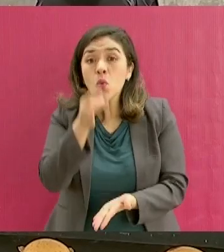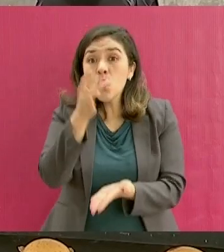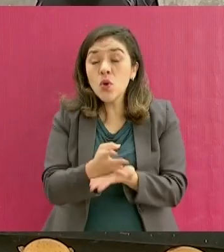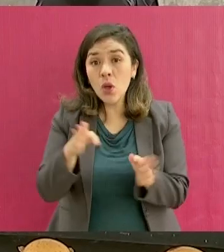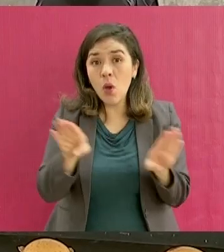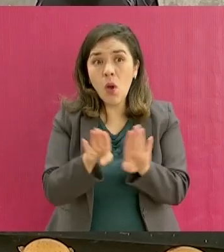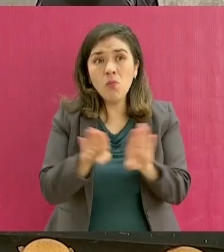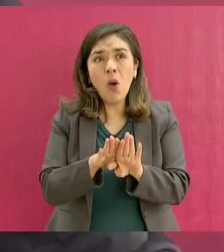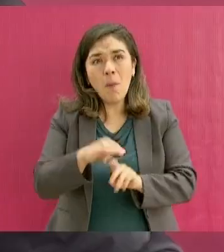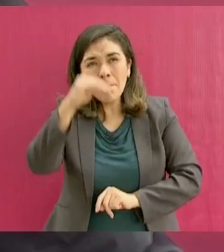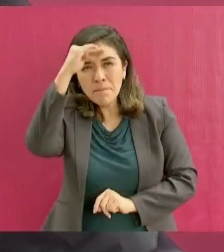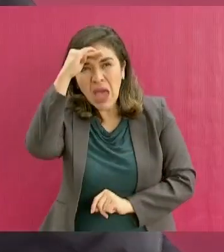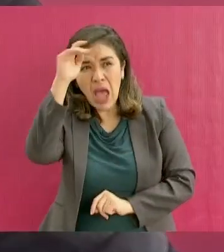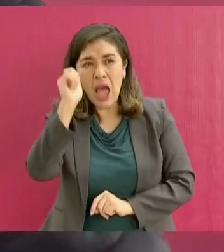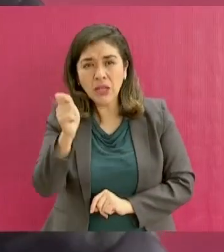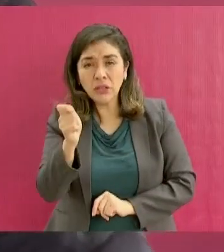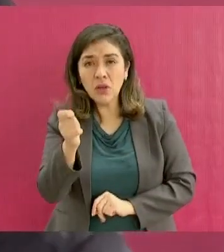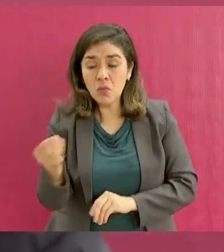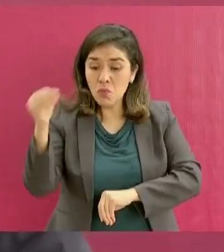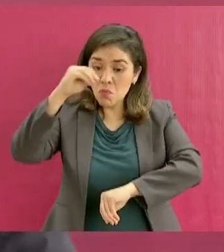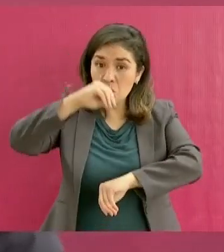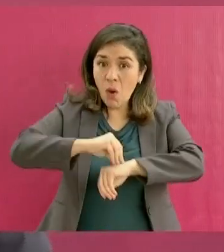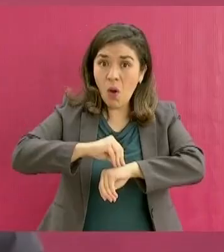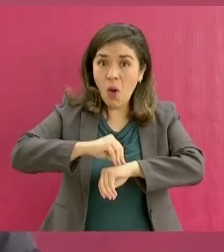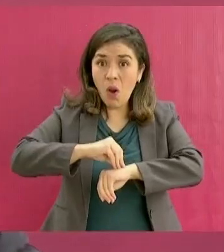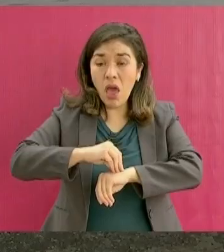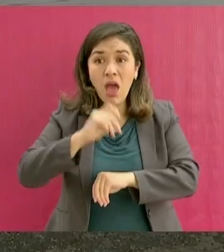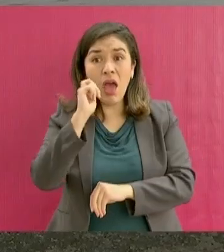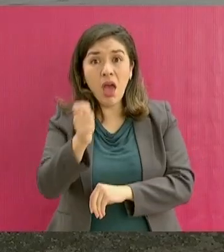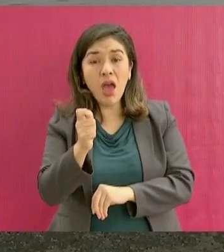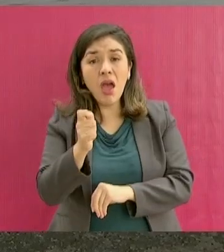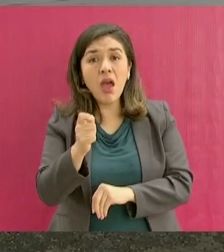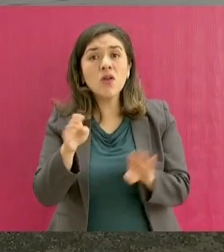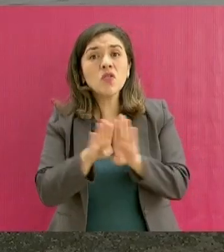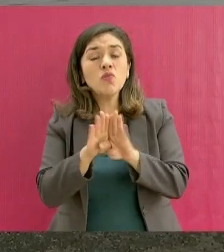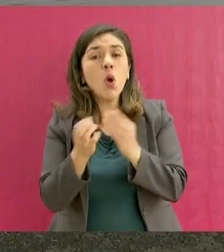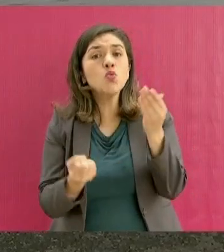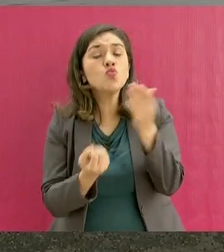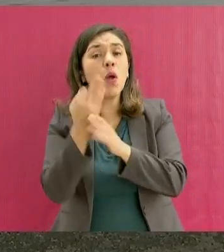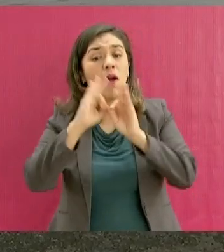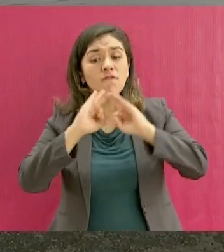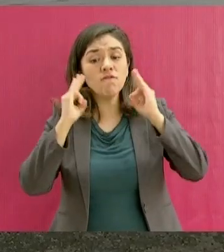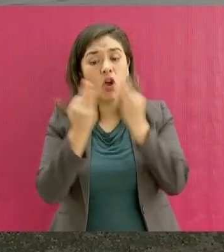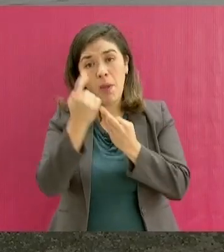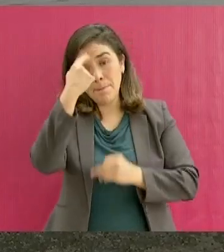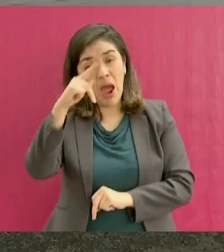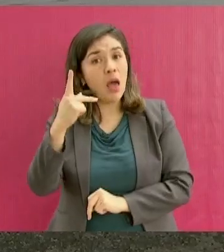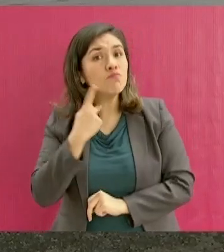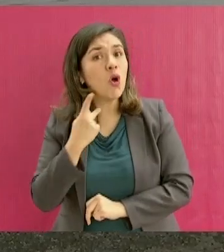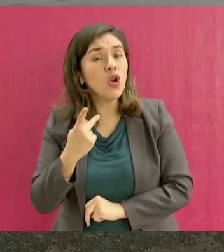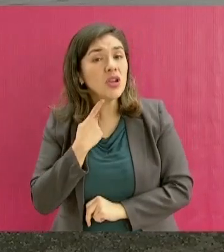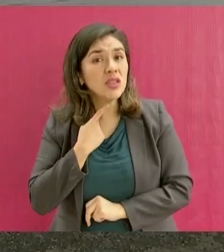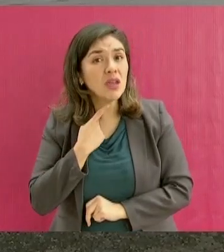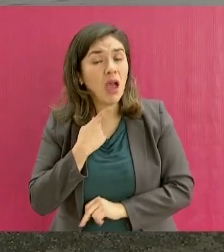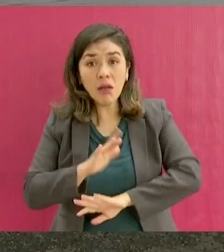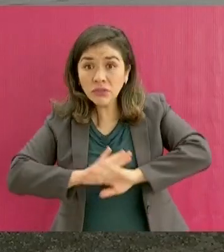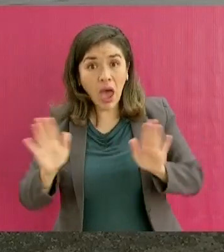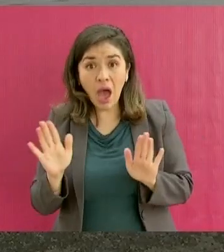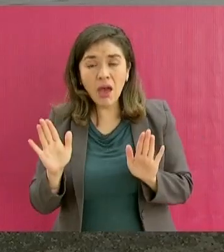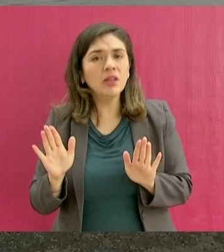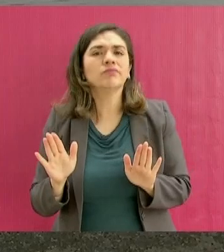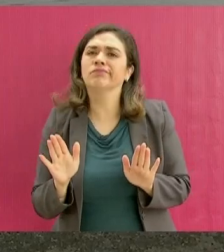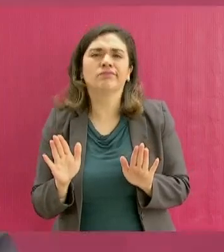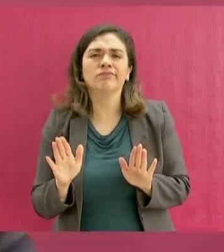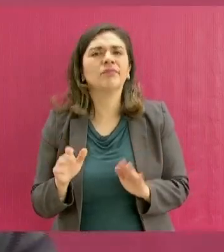instaurar esta nueva forma de hacer política, sino